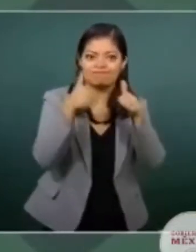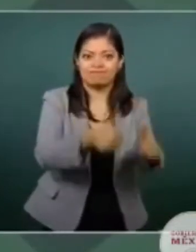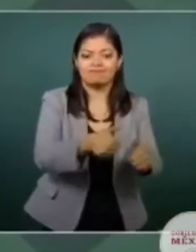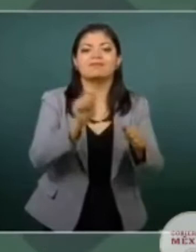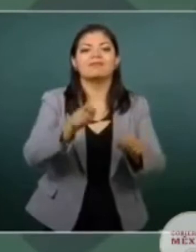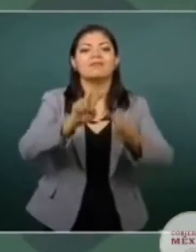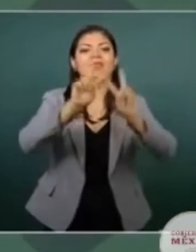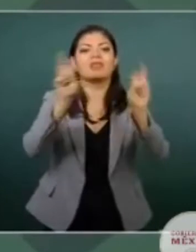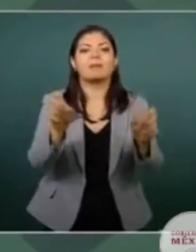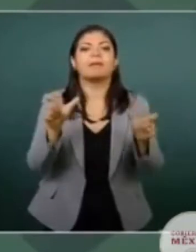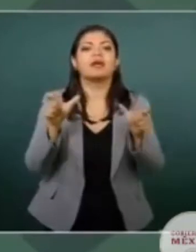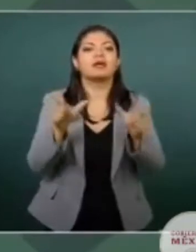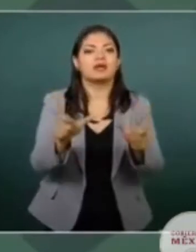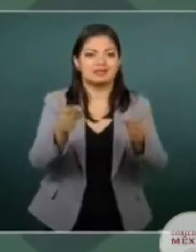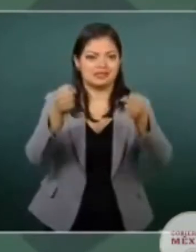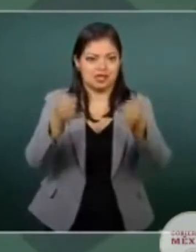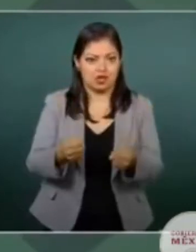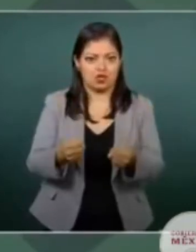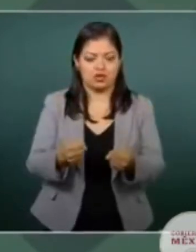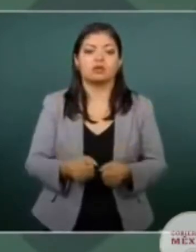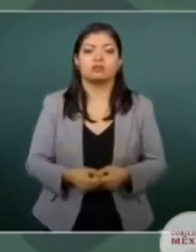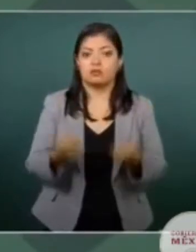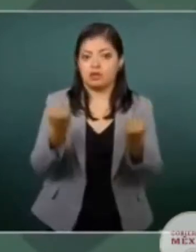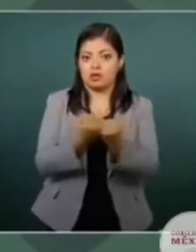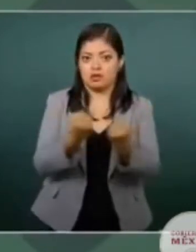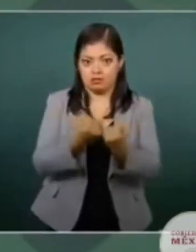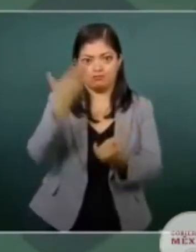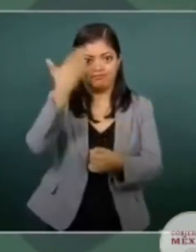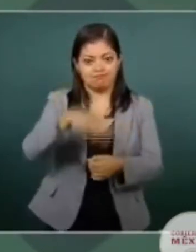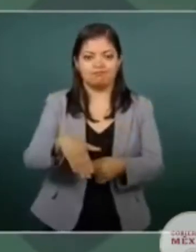Lo mismo que hacemos a nivel nacional,